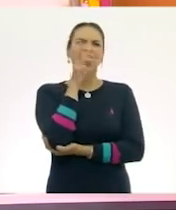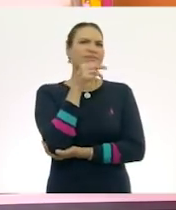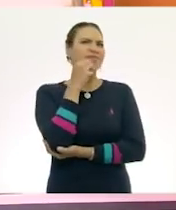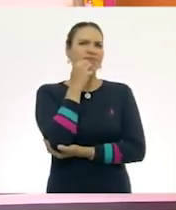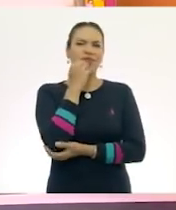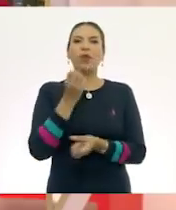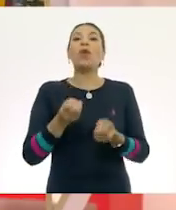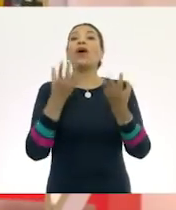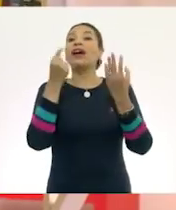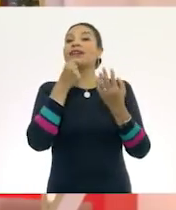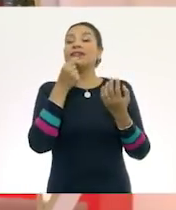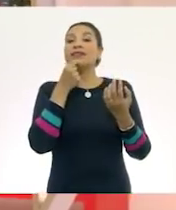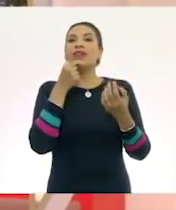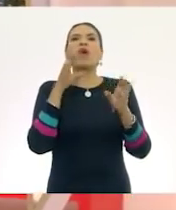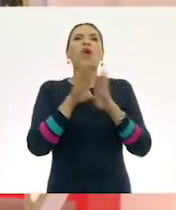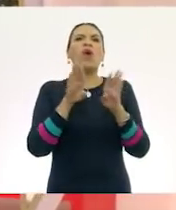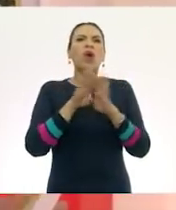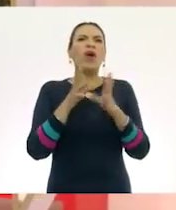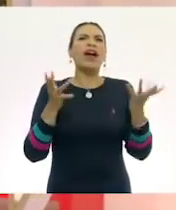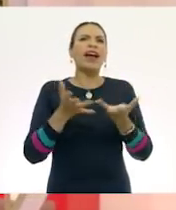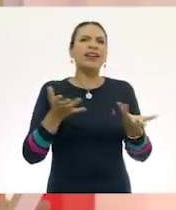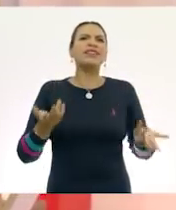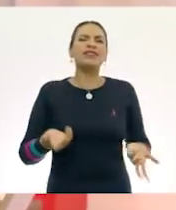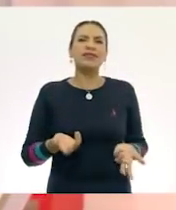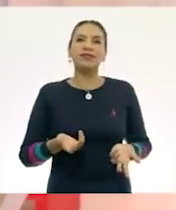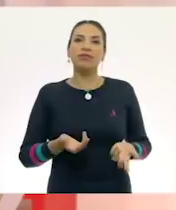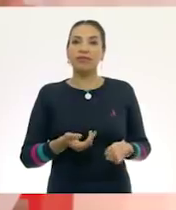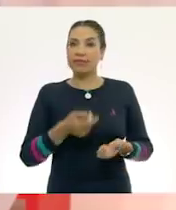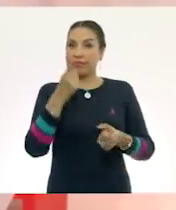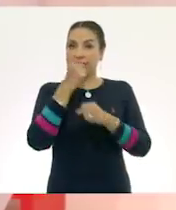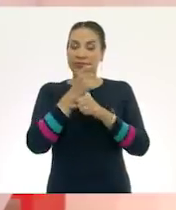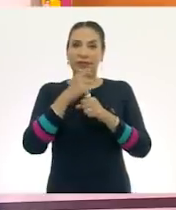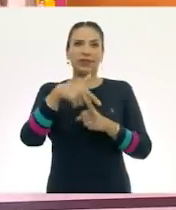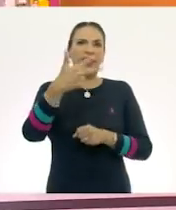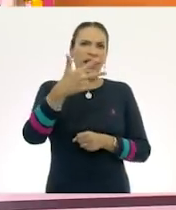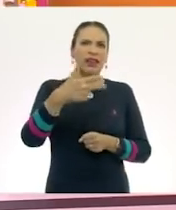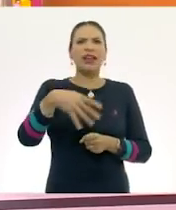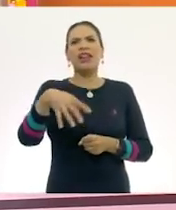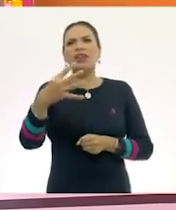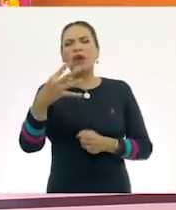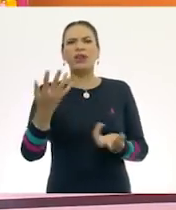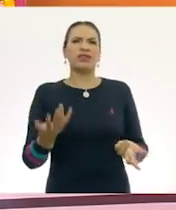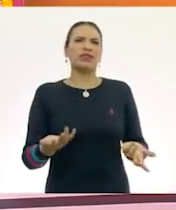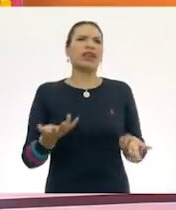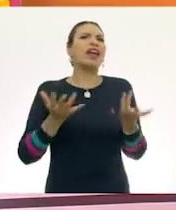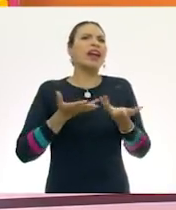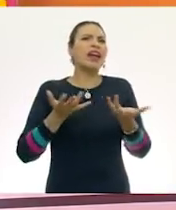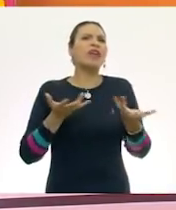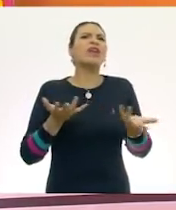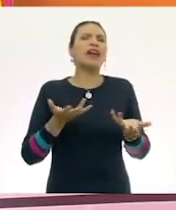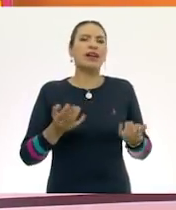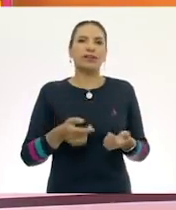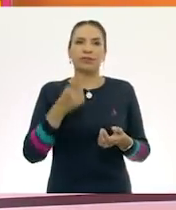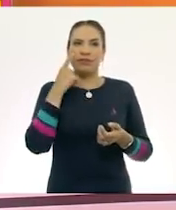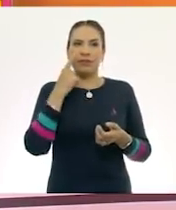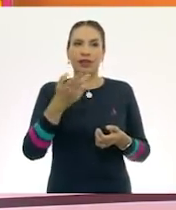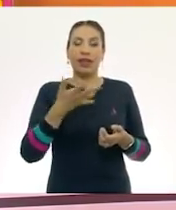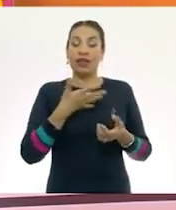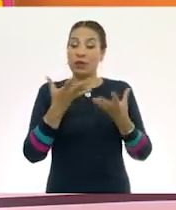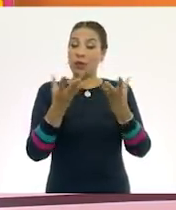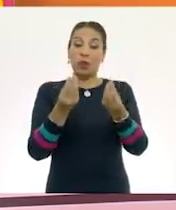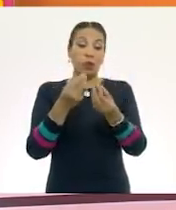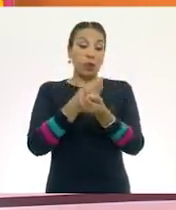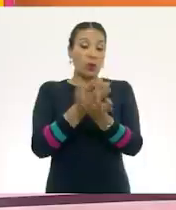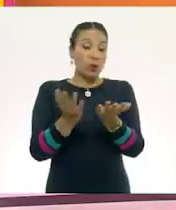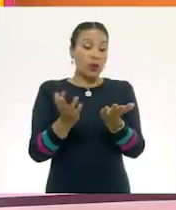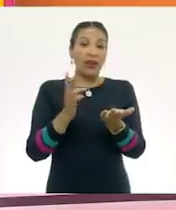cuántos niños son y cómo voy a hacerle porque primero trece, después catorce. ¿Qué hago? ¿Qué Maestra Angie, esta vez tenemos muchas